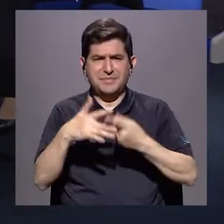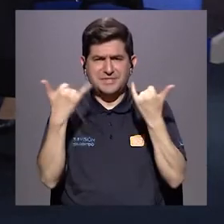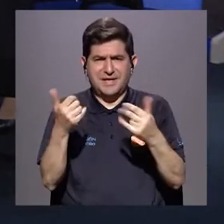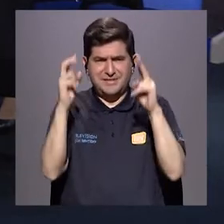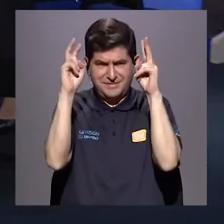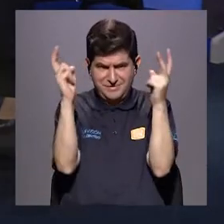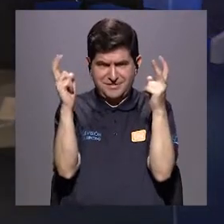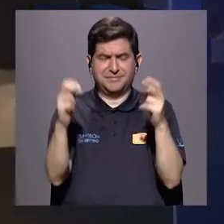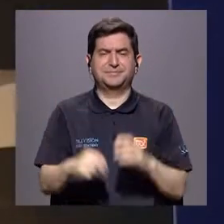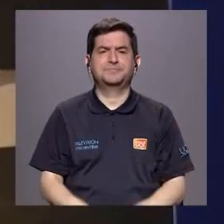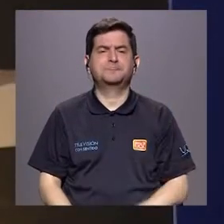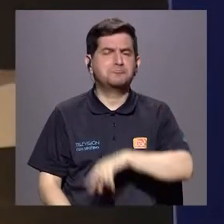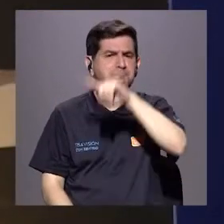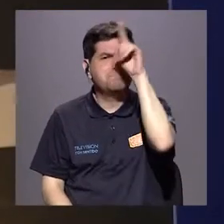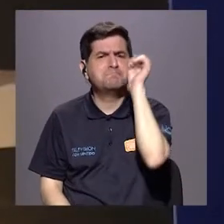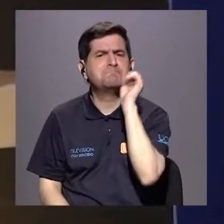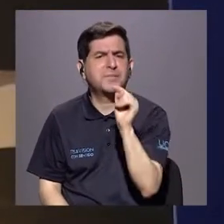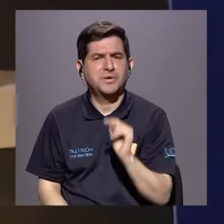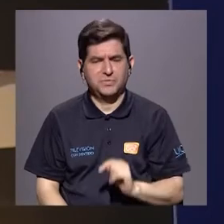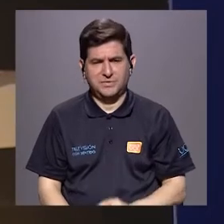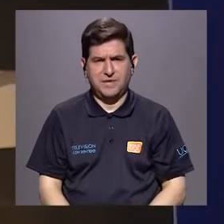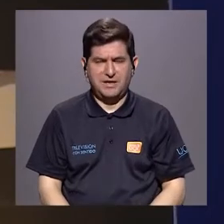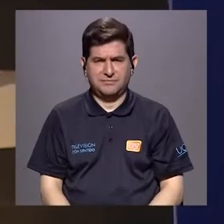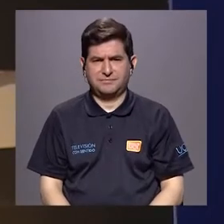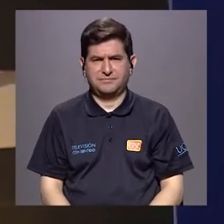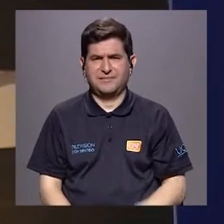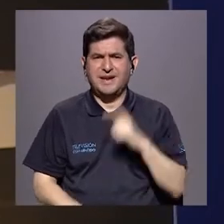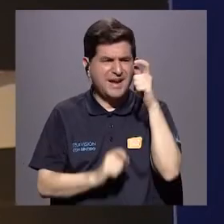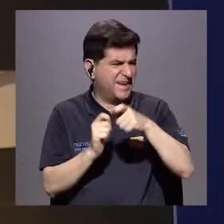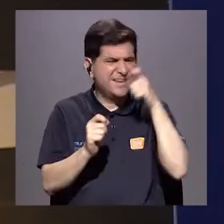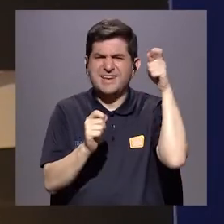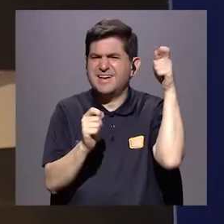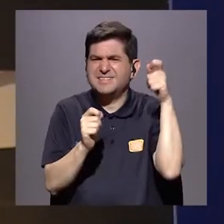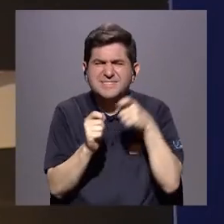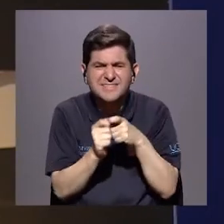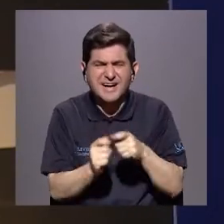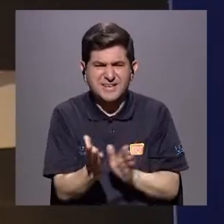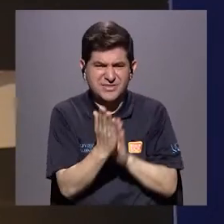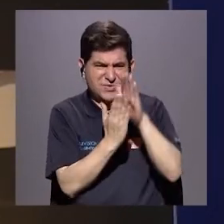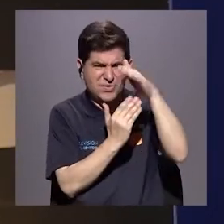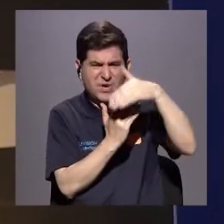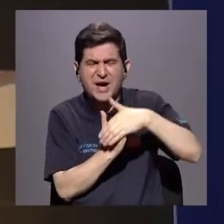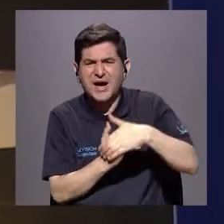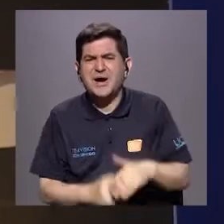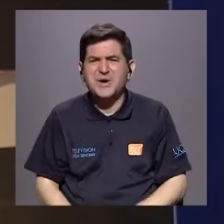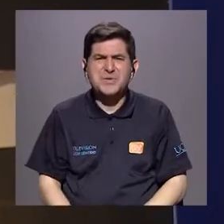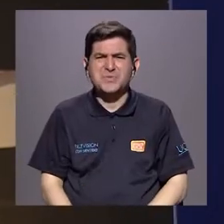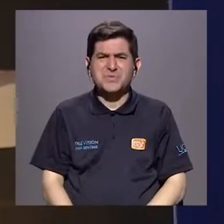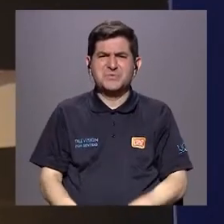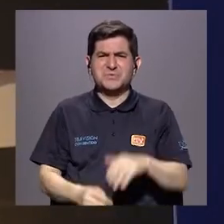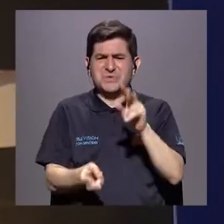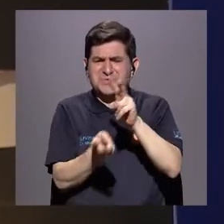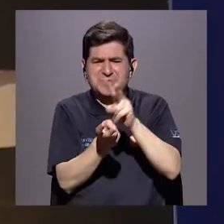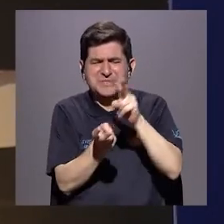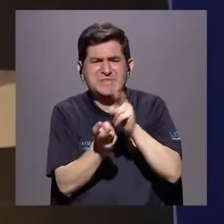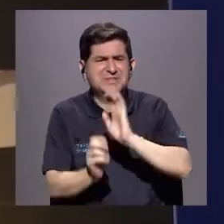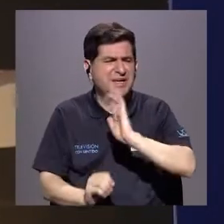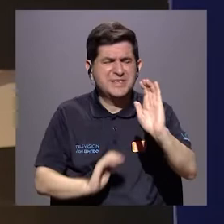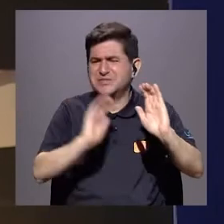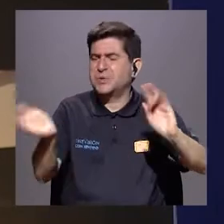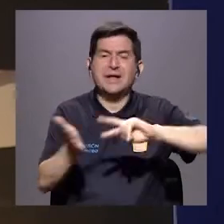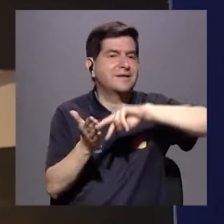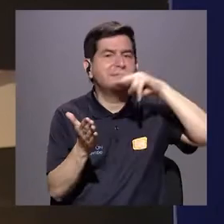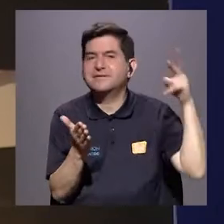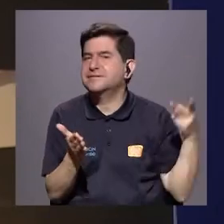materia. Quisiéramos preguntarle, ¿qué es exactamente el abuso sexual infantil? ¿Qué entendemos cuando estamos hablando